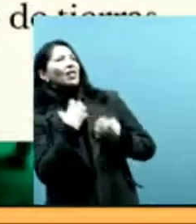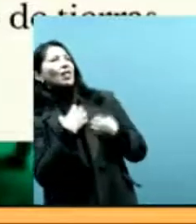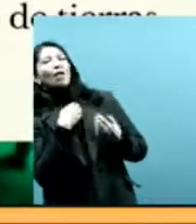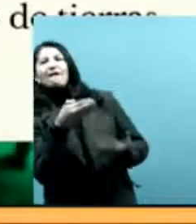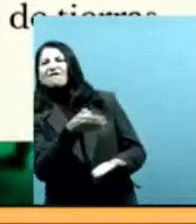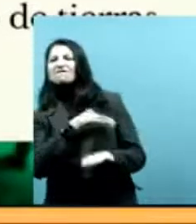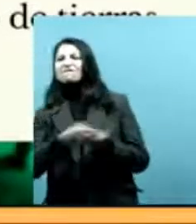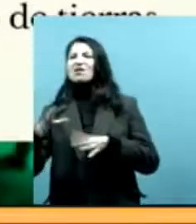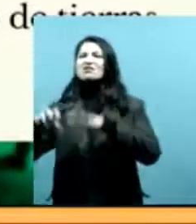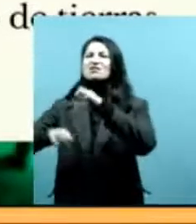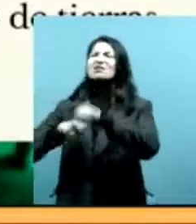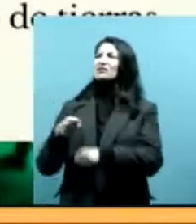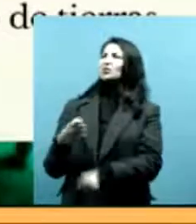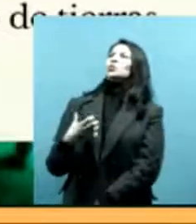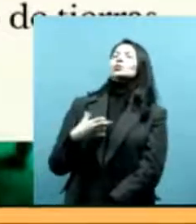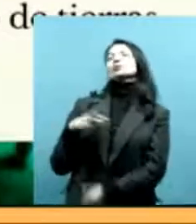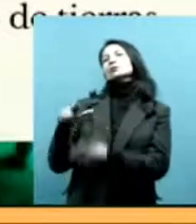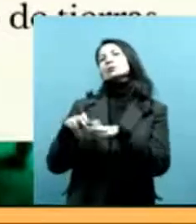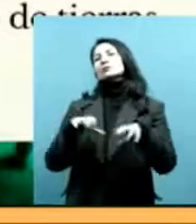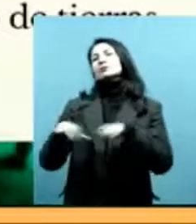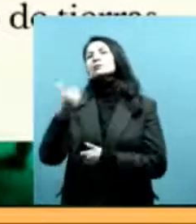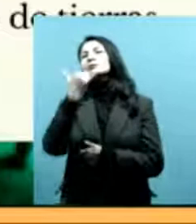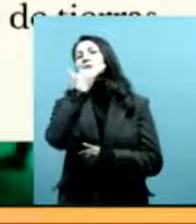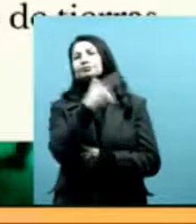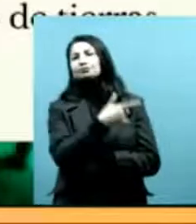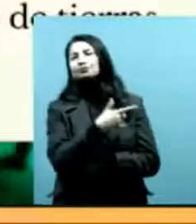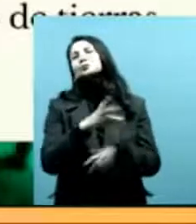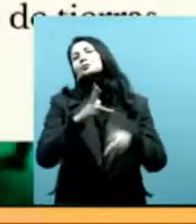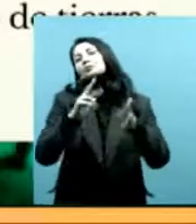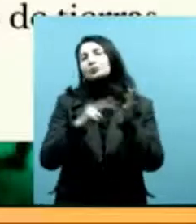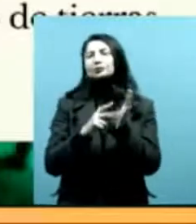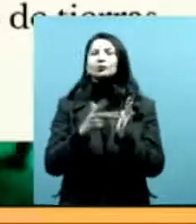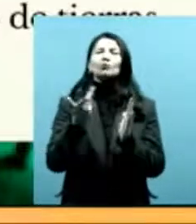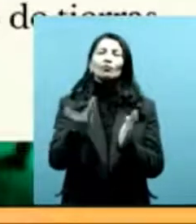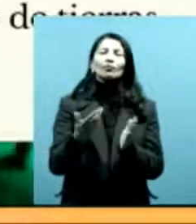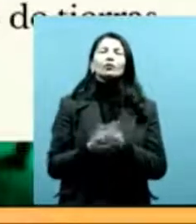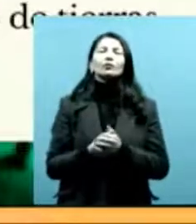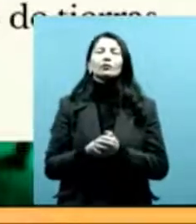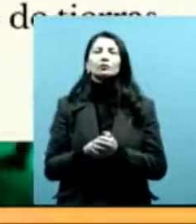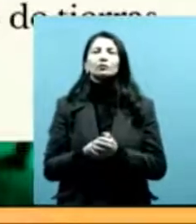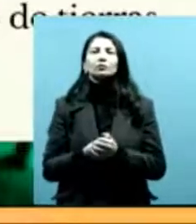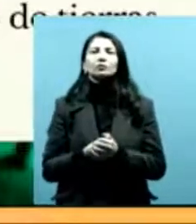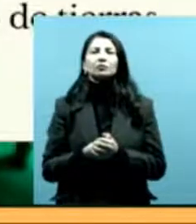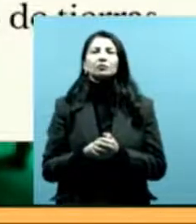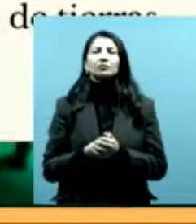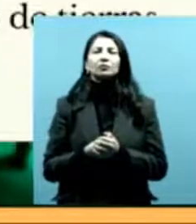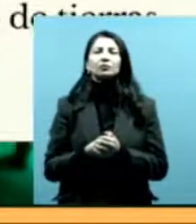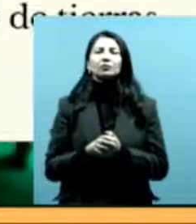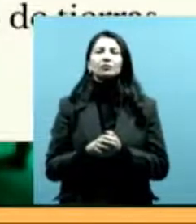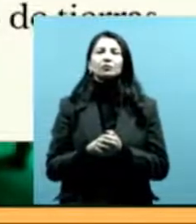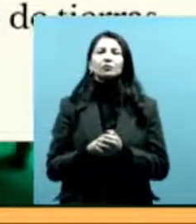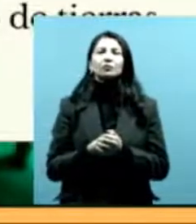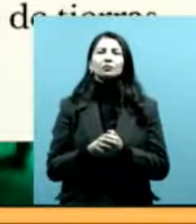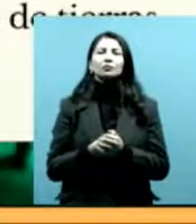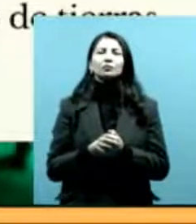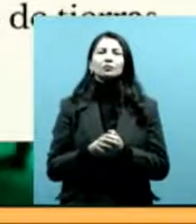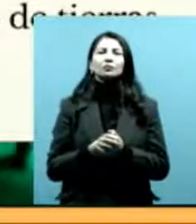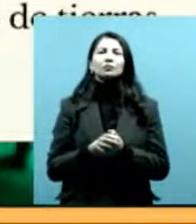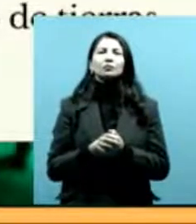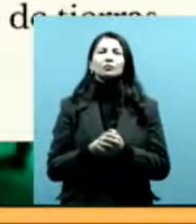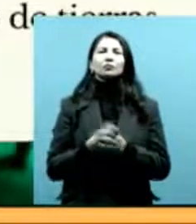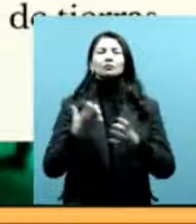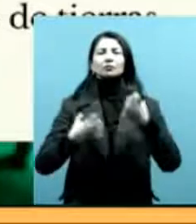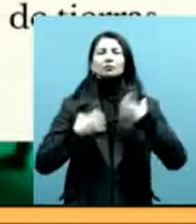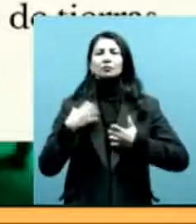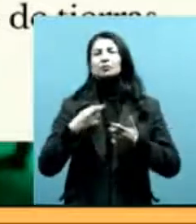la invención directa de los hechos. Como dicen también en esas contadas que leí antes, crear las pruebas